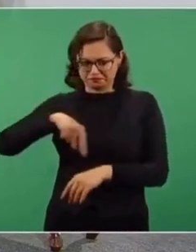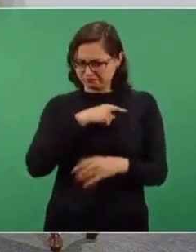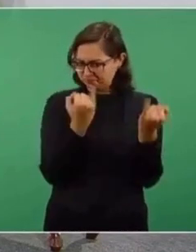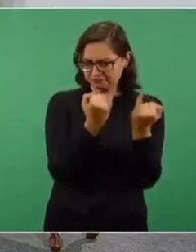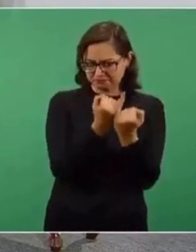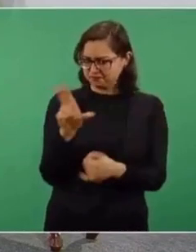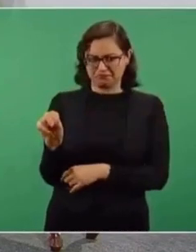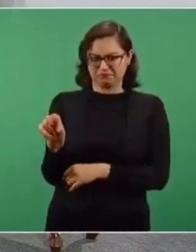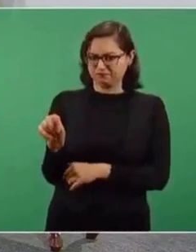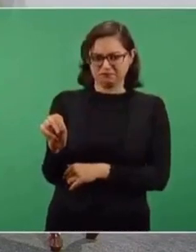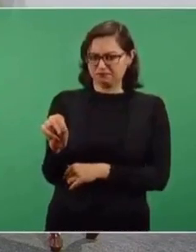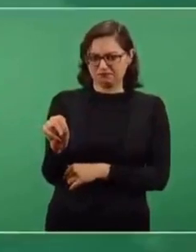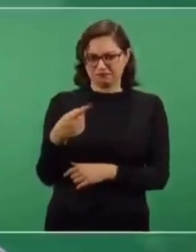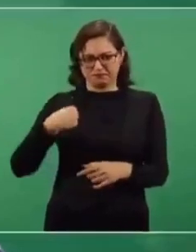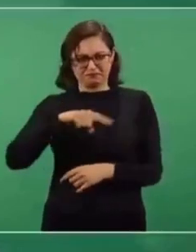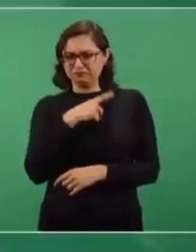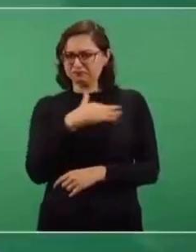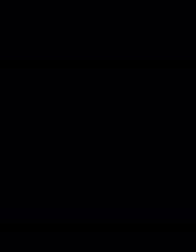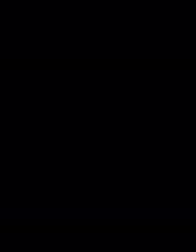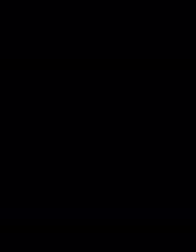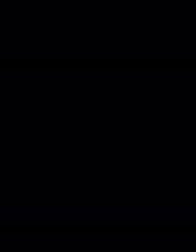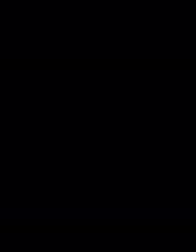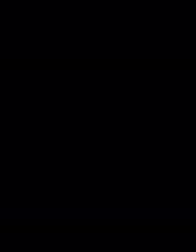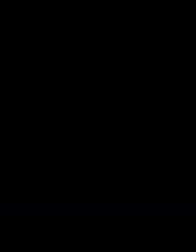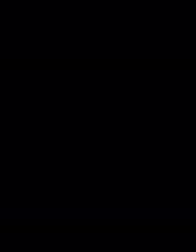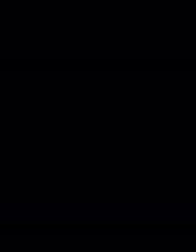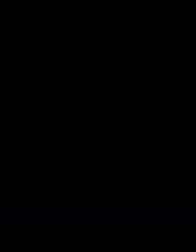iguales, nosotros no somos corruptos.